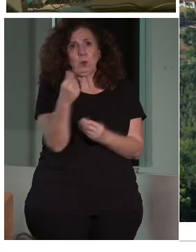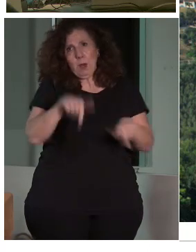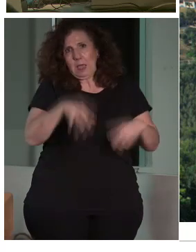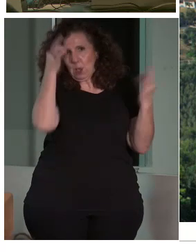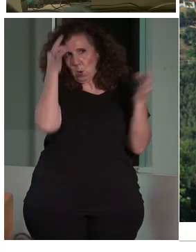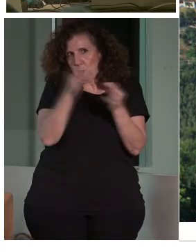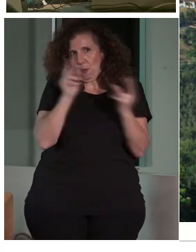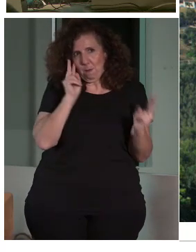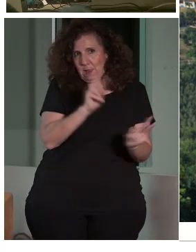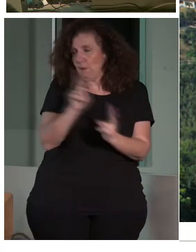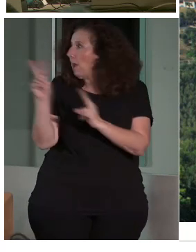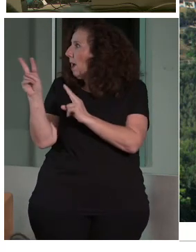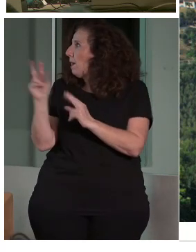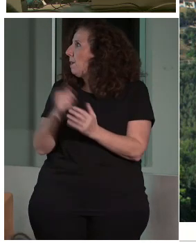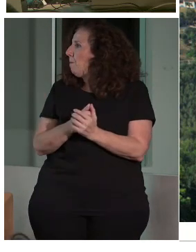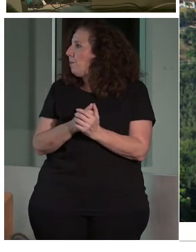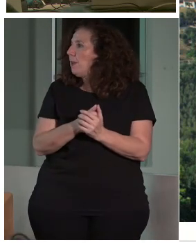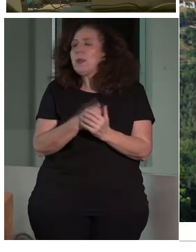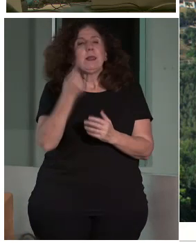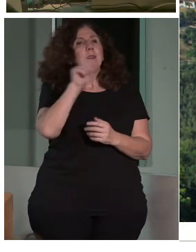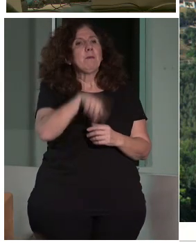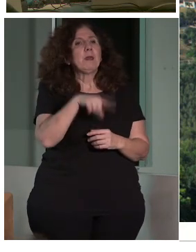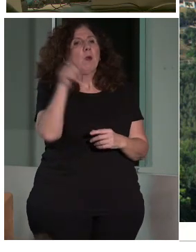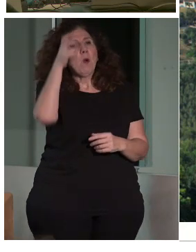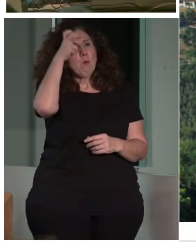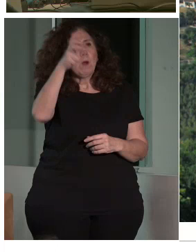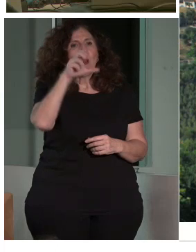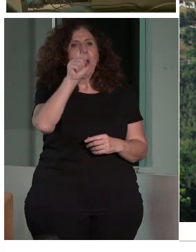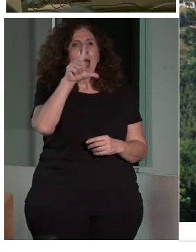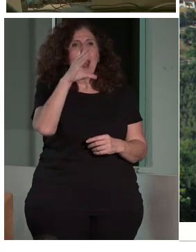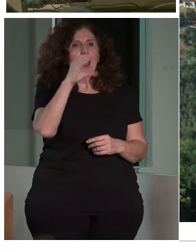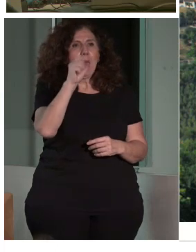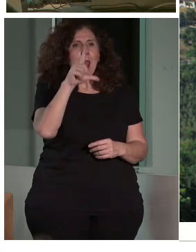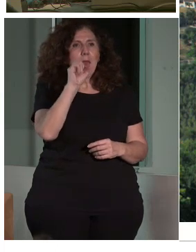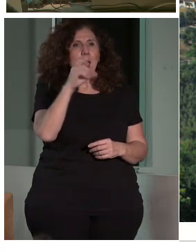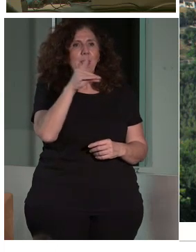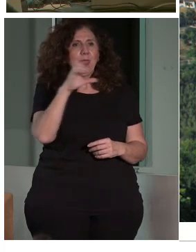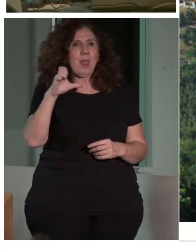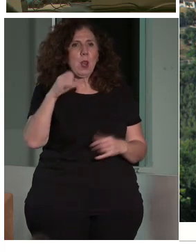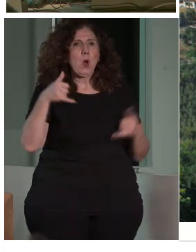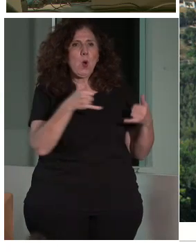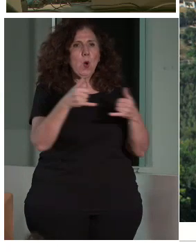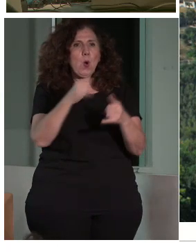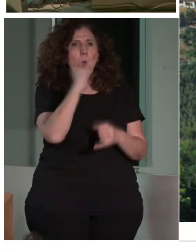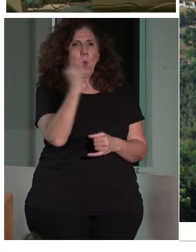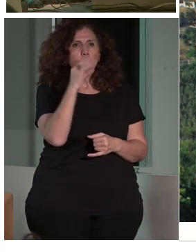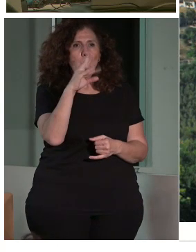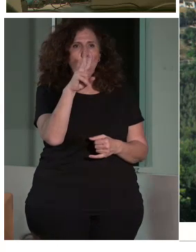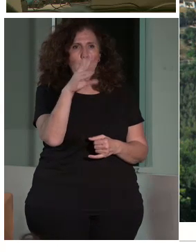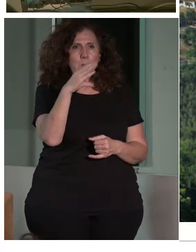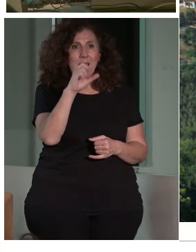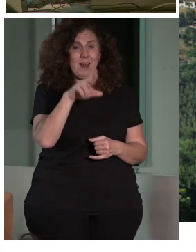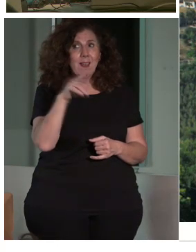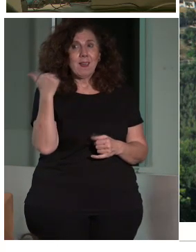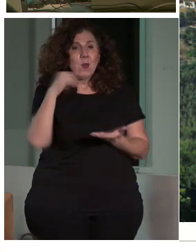bueno, yo tenía este ejemplo, que era el Cala del Júcar, en el que estuvimos trabajando el año pasado en el CEAPAT. Este es un conjunto histórico, artístico,